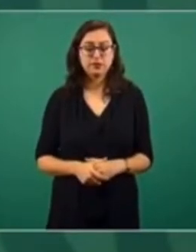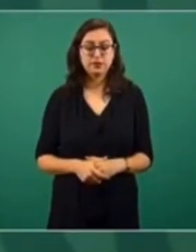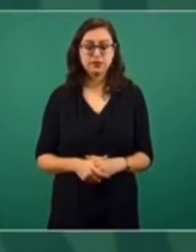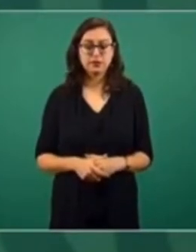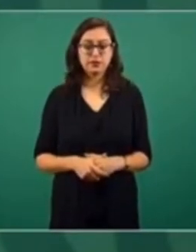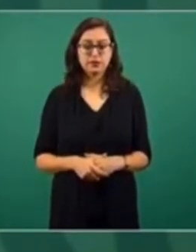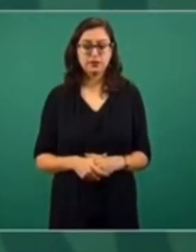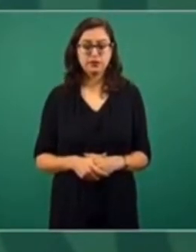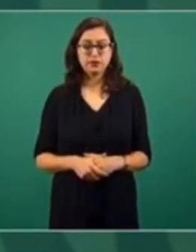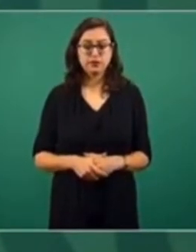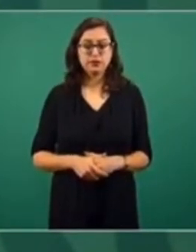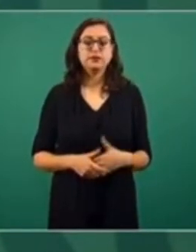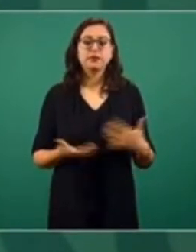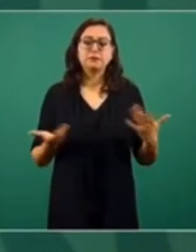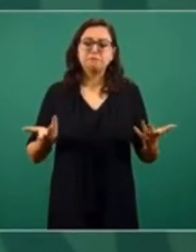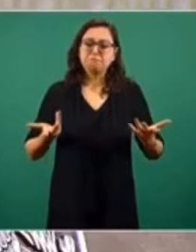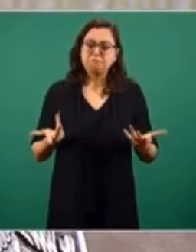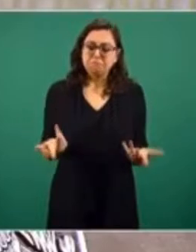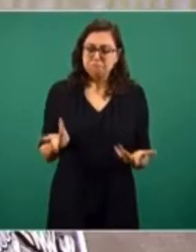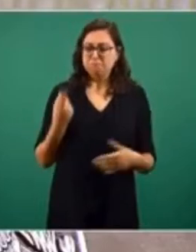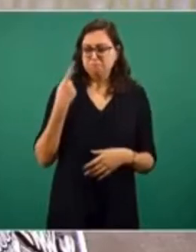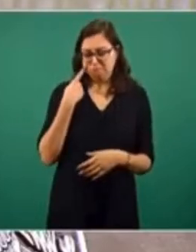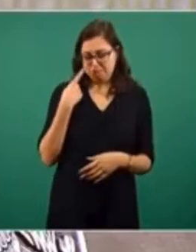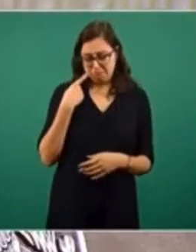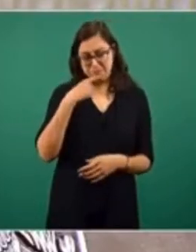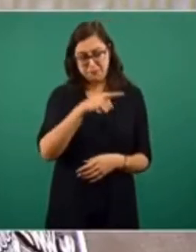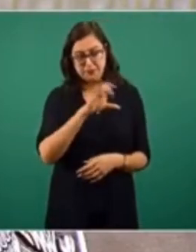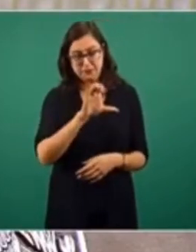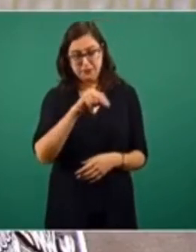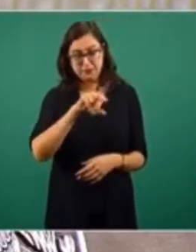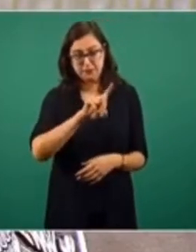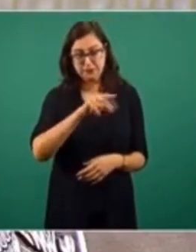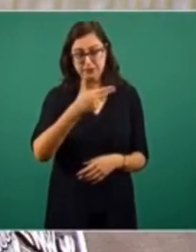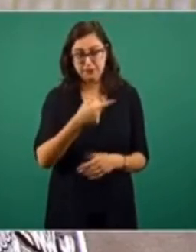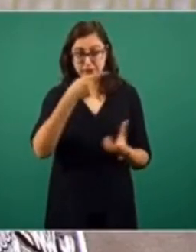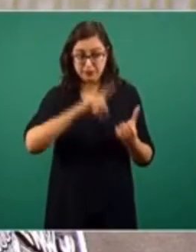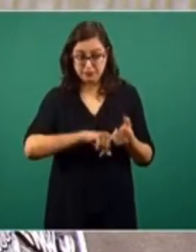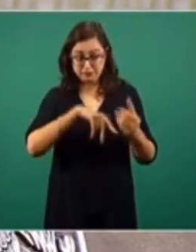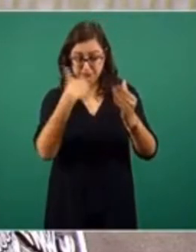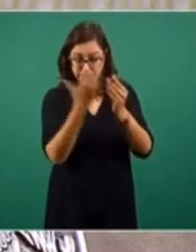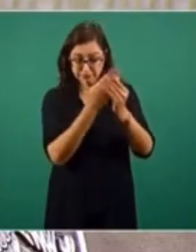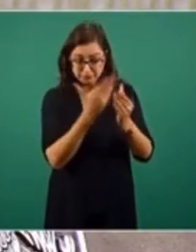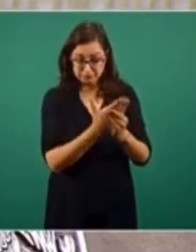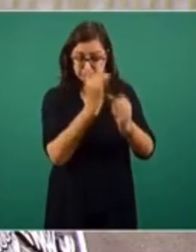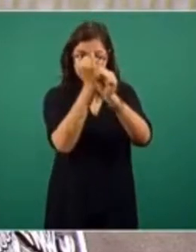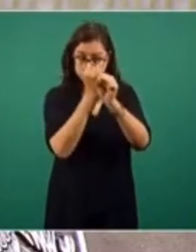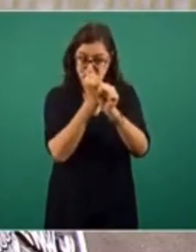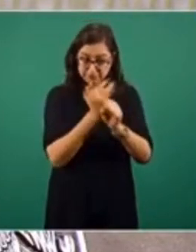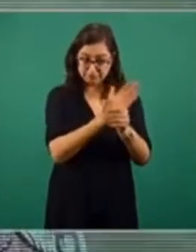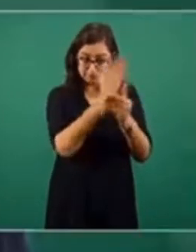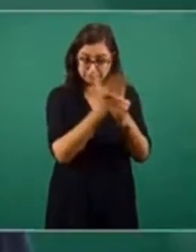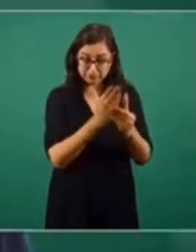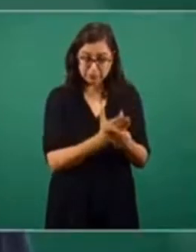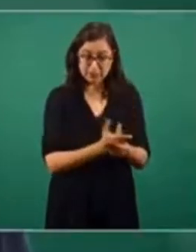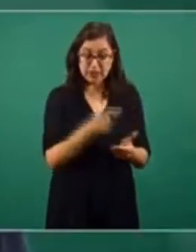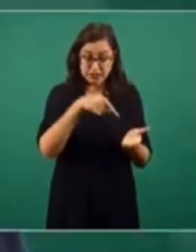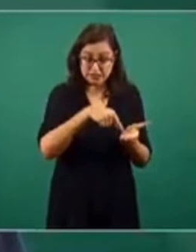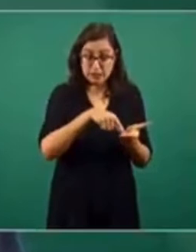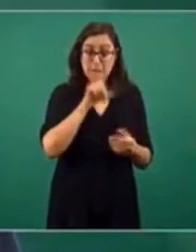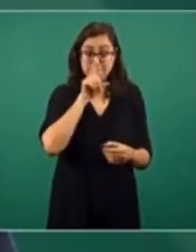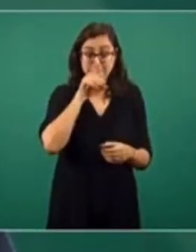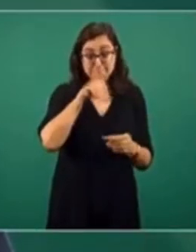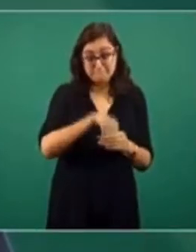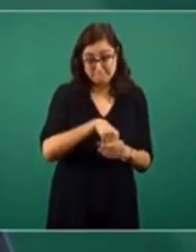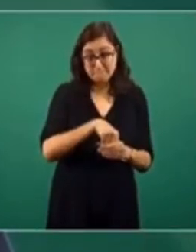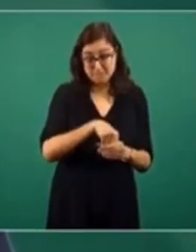y todo lo que también la CNDH realiza dentro de sus propias competencias, pues está primero cuidar también la secrecía